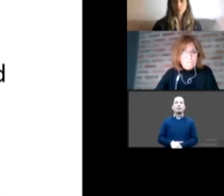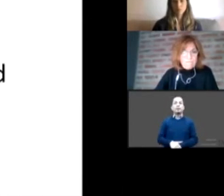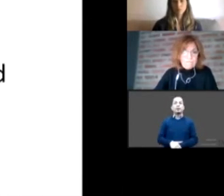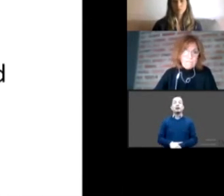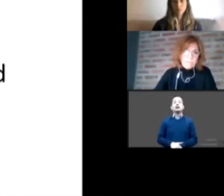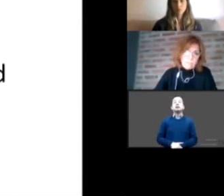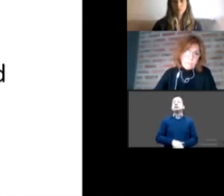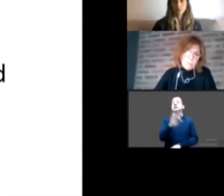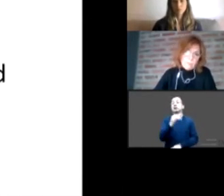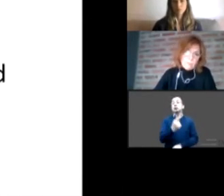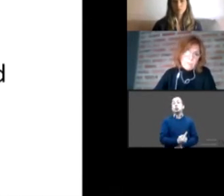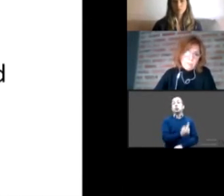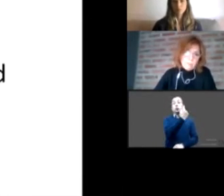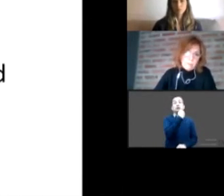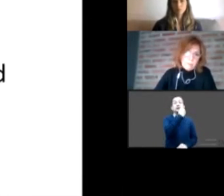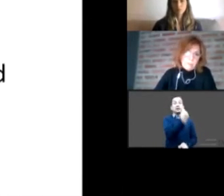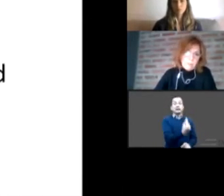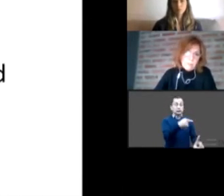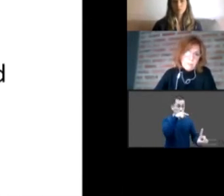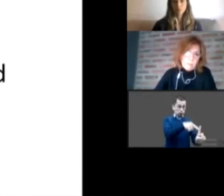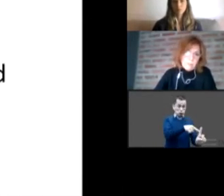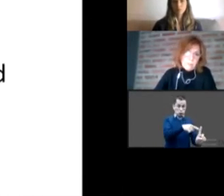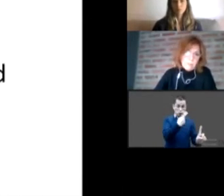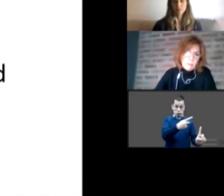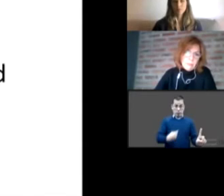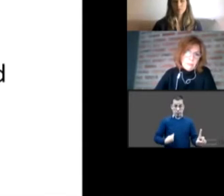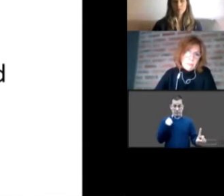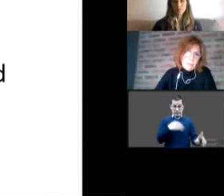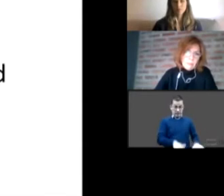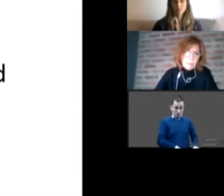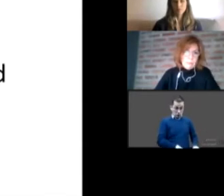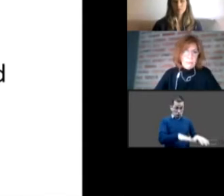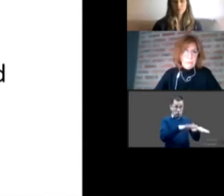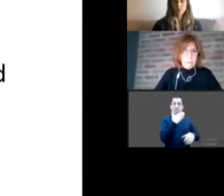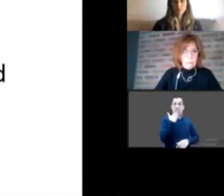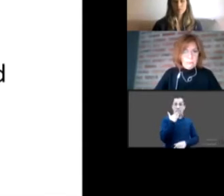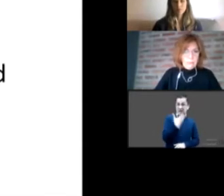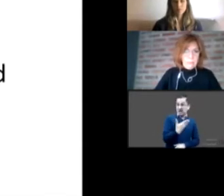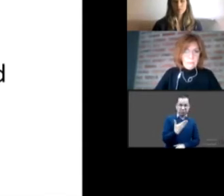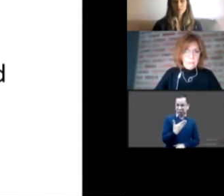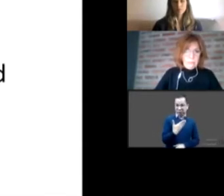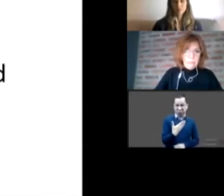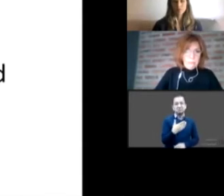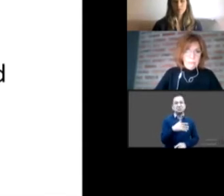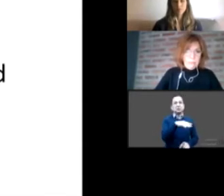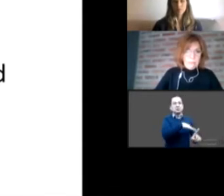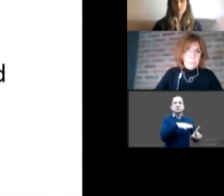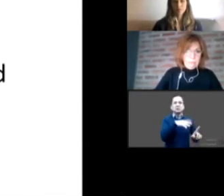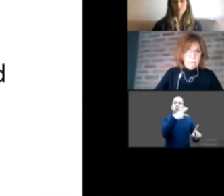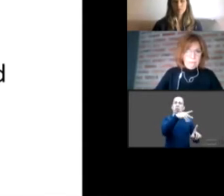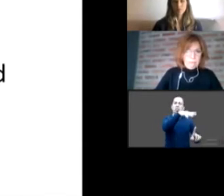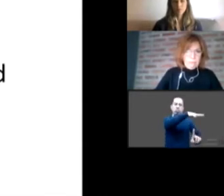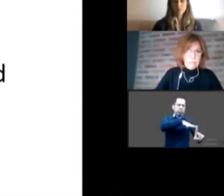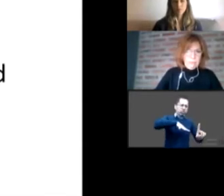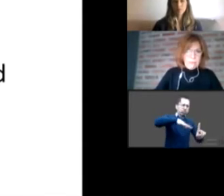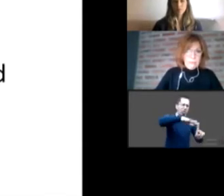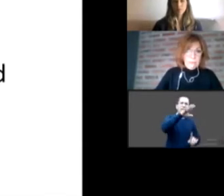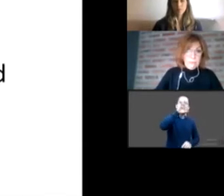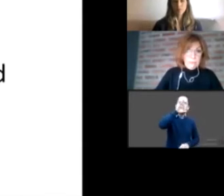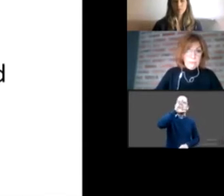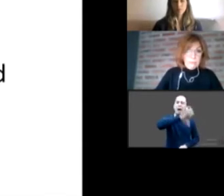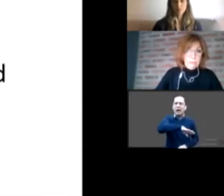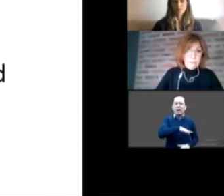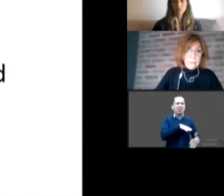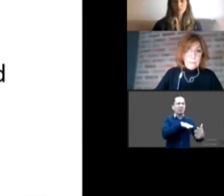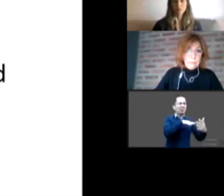ha enfrentado y enfrenta grandes dosis de adversidad, violencias de todo tipo, abusos,